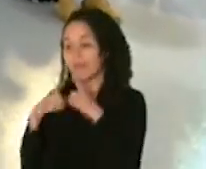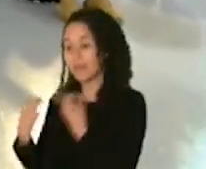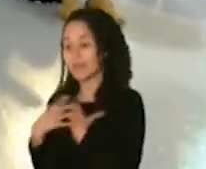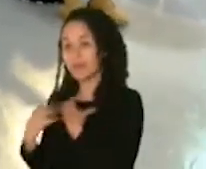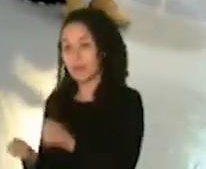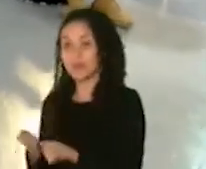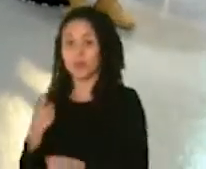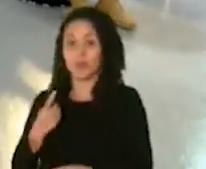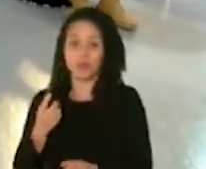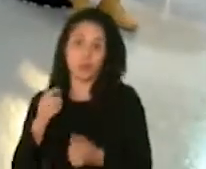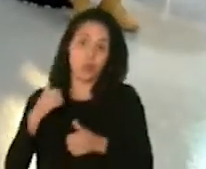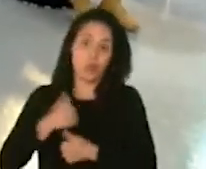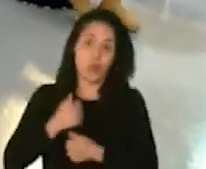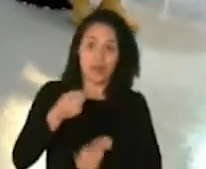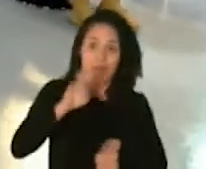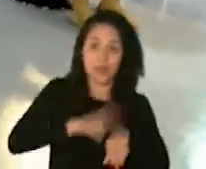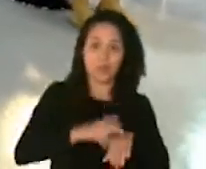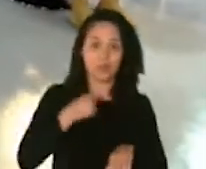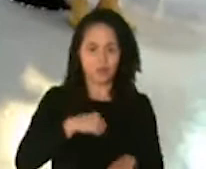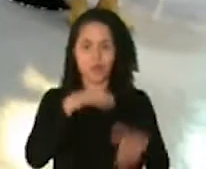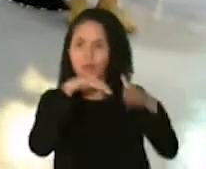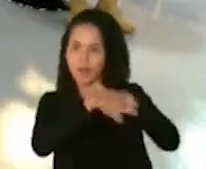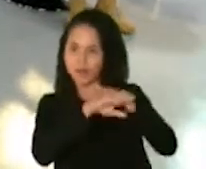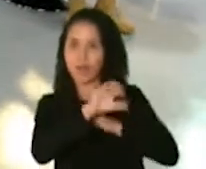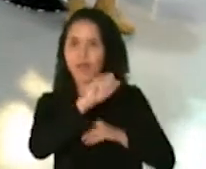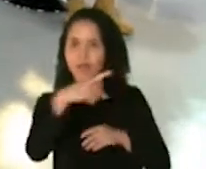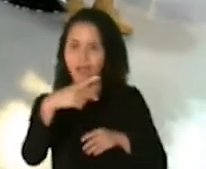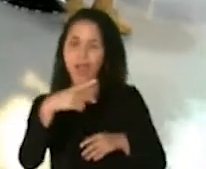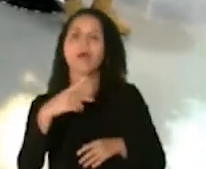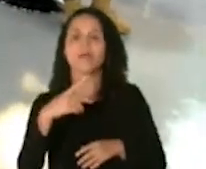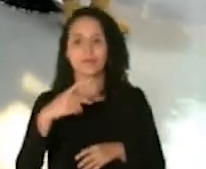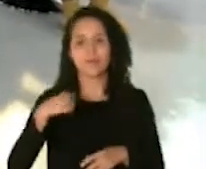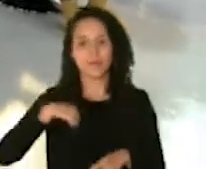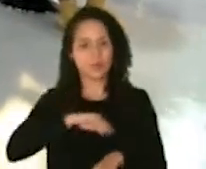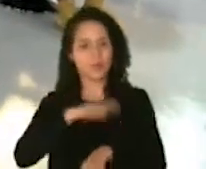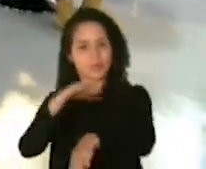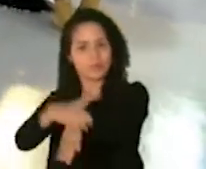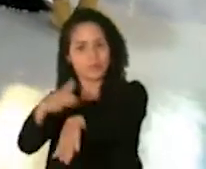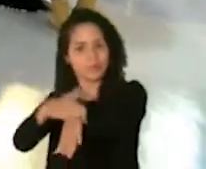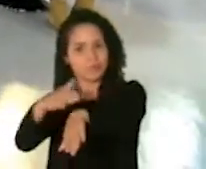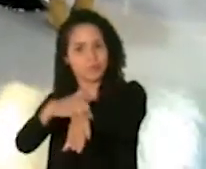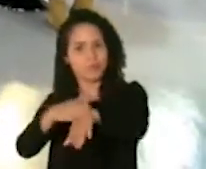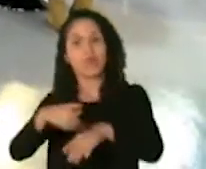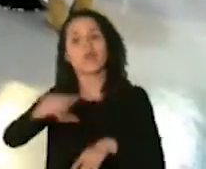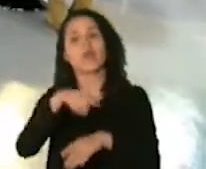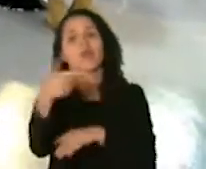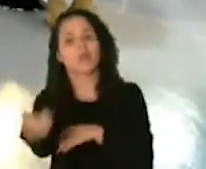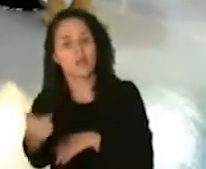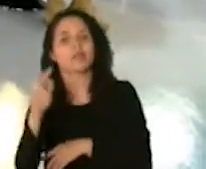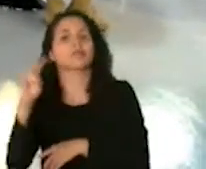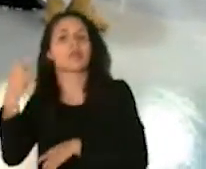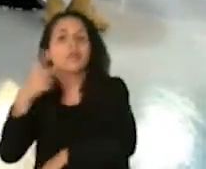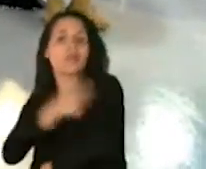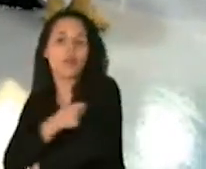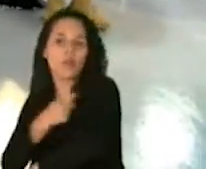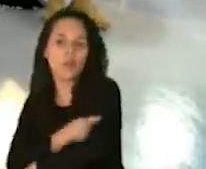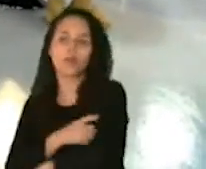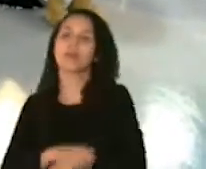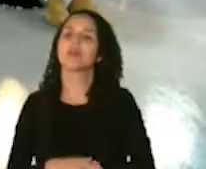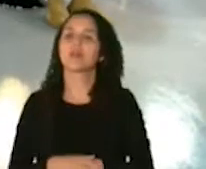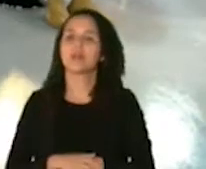Guardia Nacional vamos a tener acceso a esa aplicación y darle un recordatorio de que a le toca esa segunda vacuna. Pues